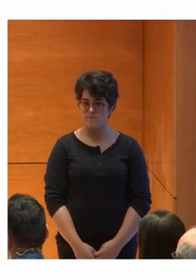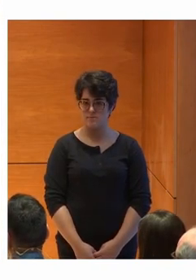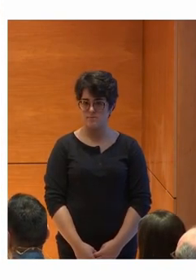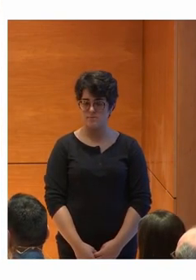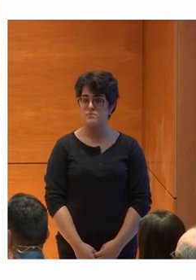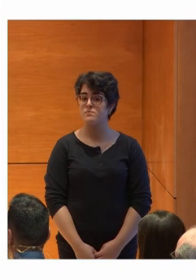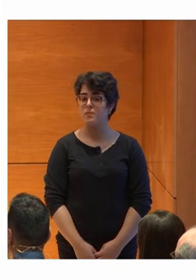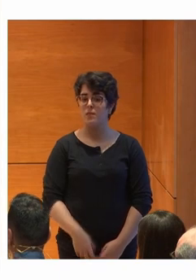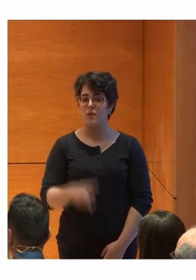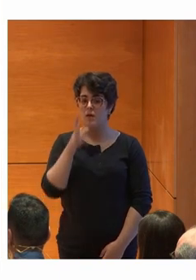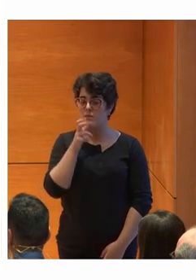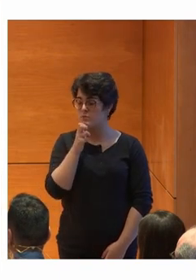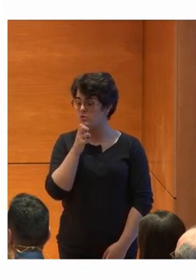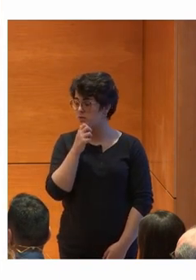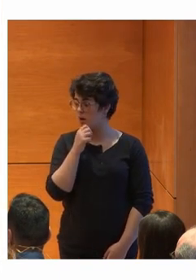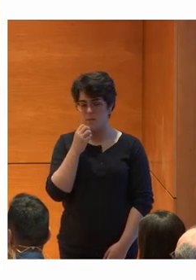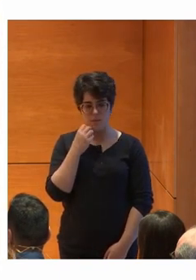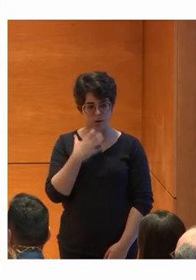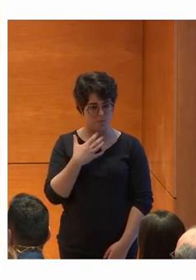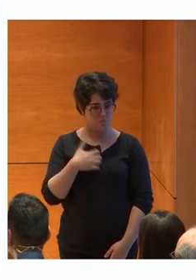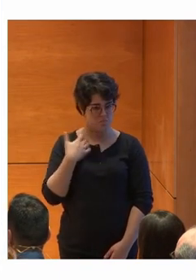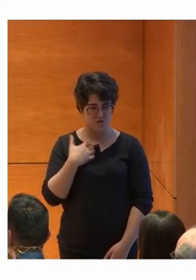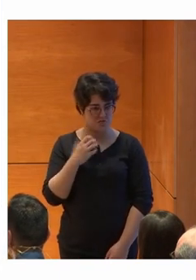Se escucha bien pero no me molesta nada.